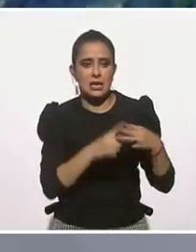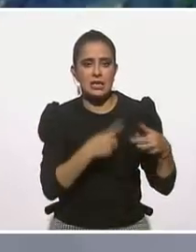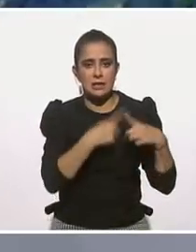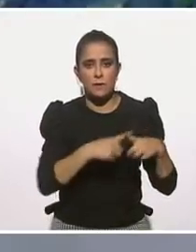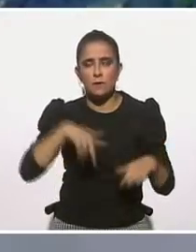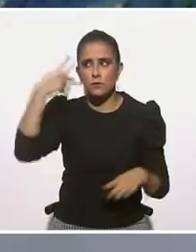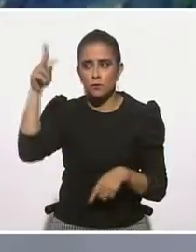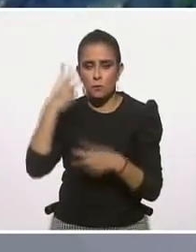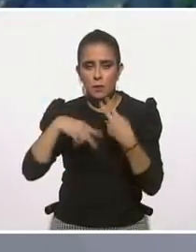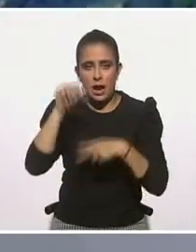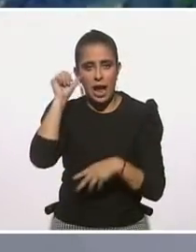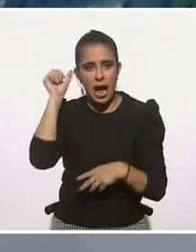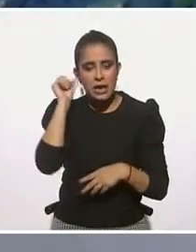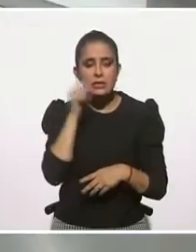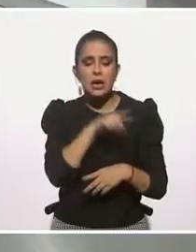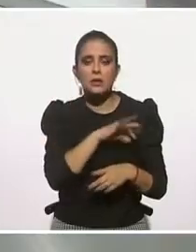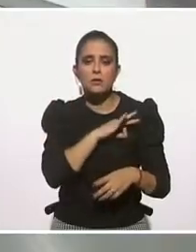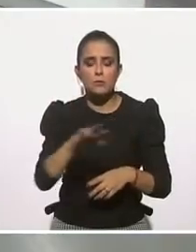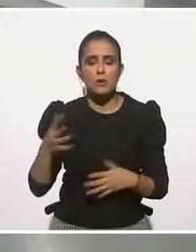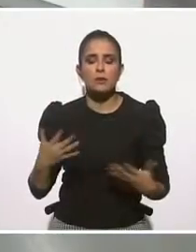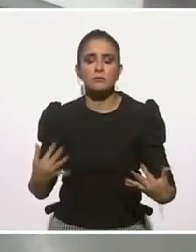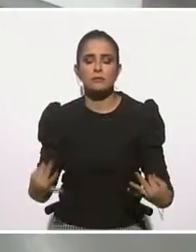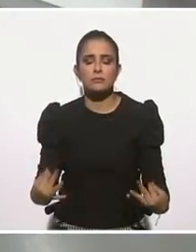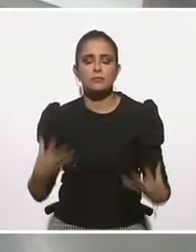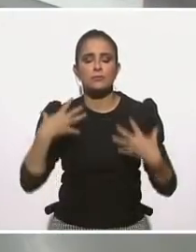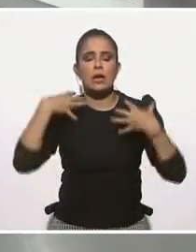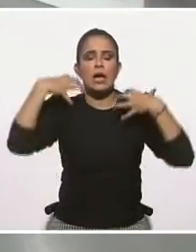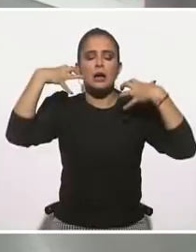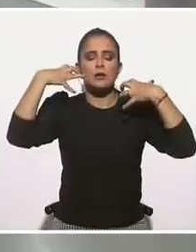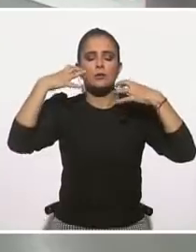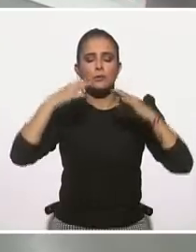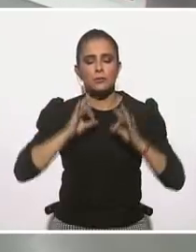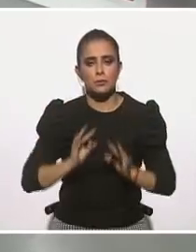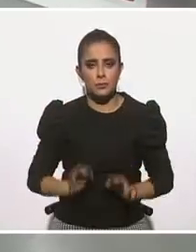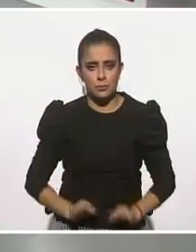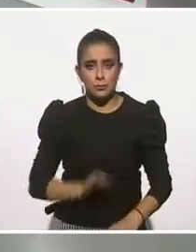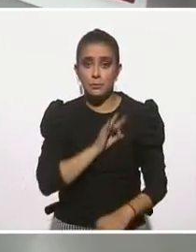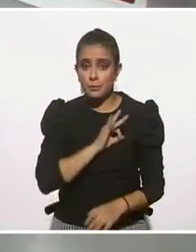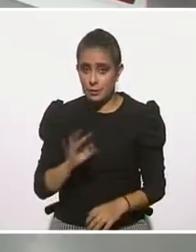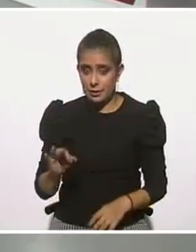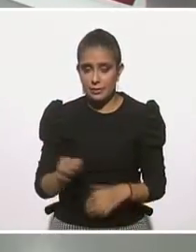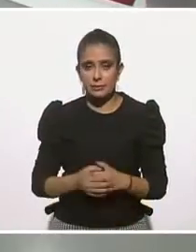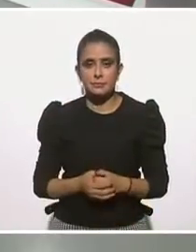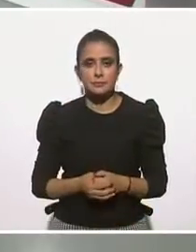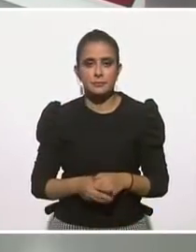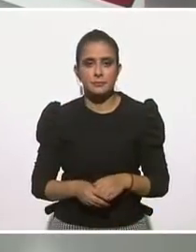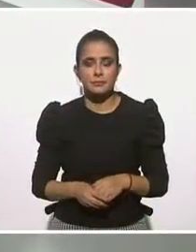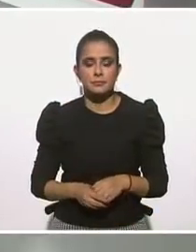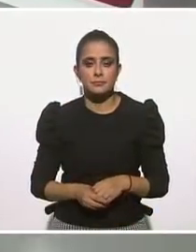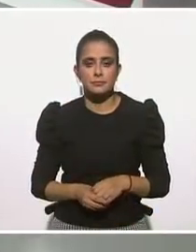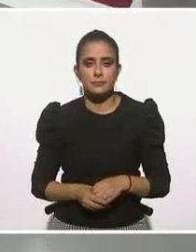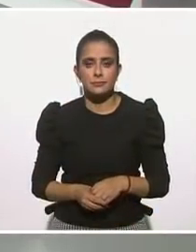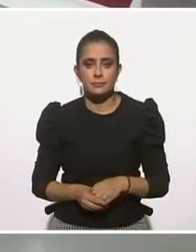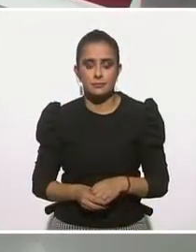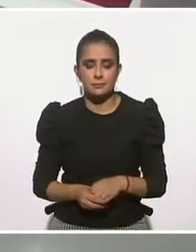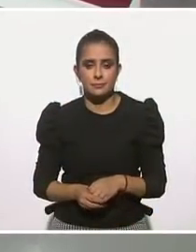que ayudan a gestionar mejor el estrés y también esta cuestión de poder